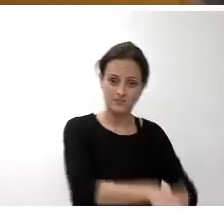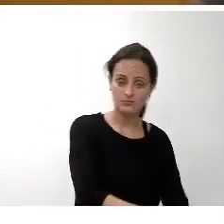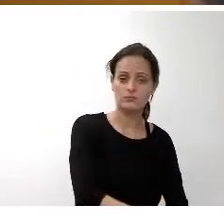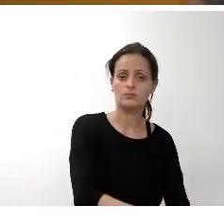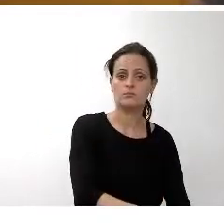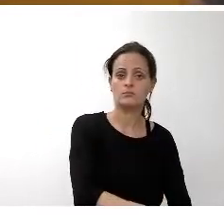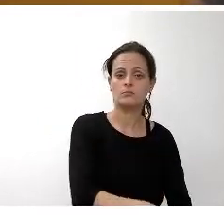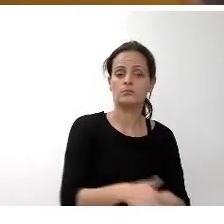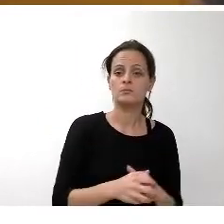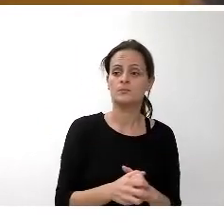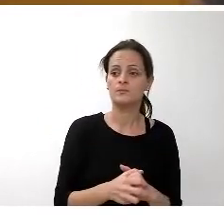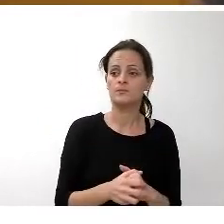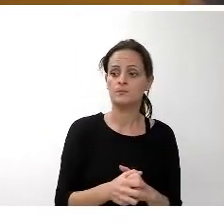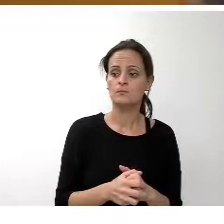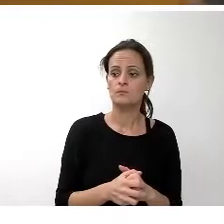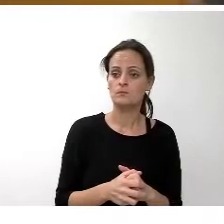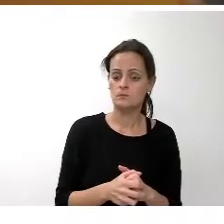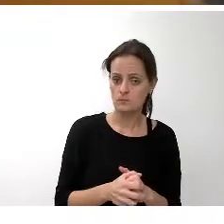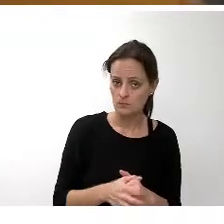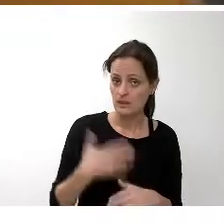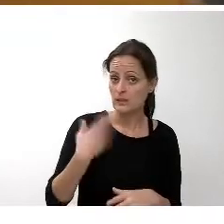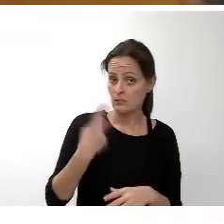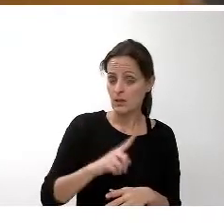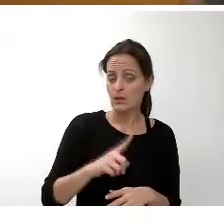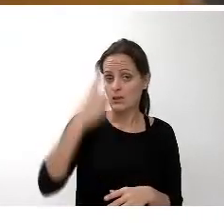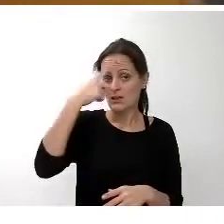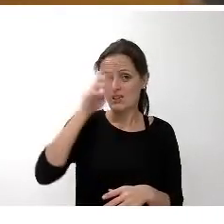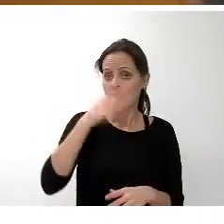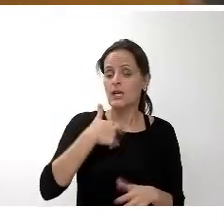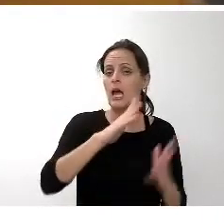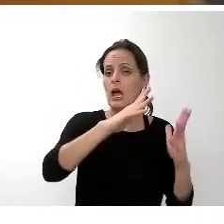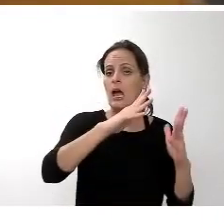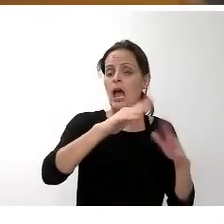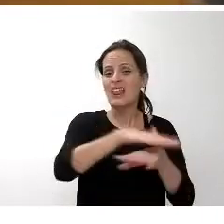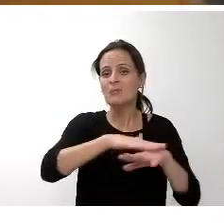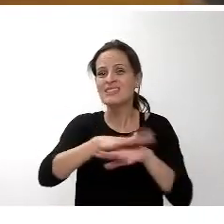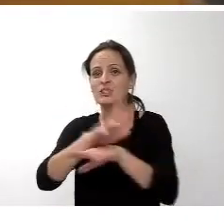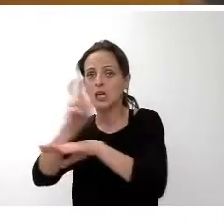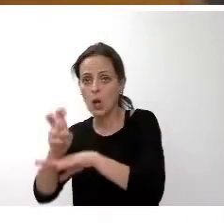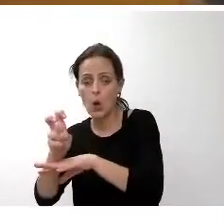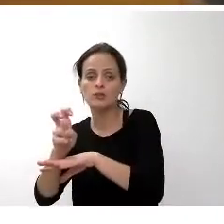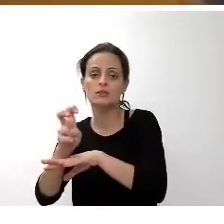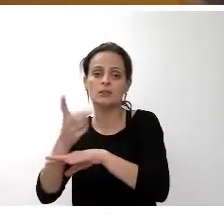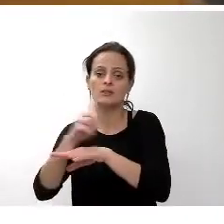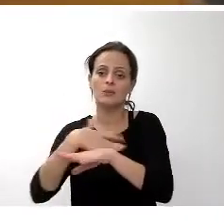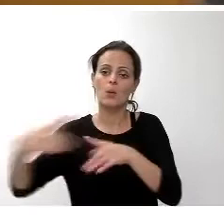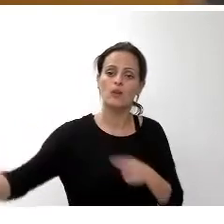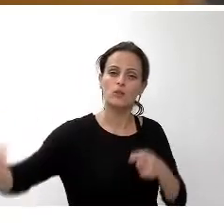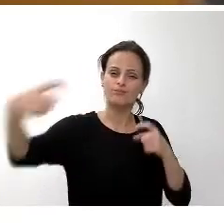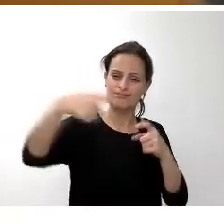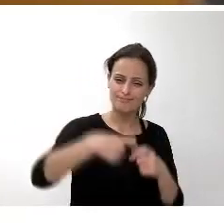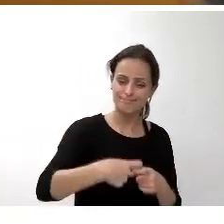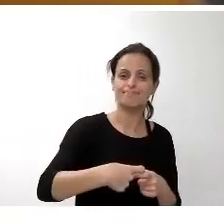tener en consideración que este programa muchos de ellos son confinanciados con otras administraciones con el gobierno de Canarias y en el año 2016